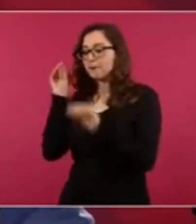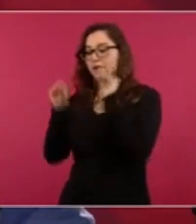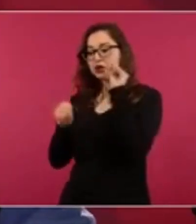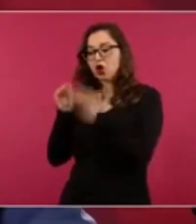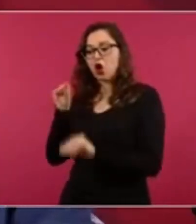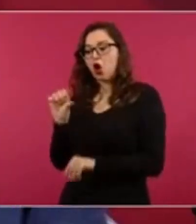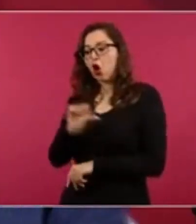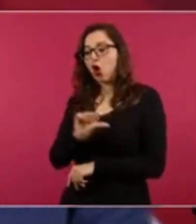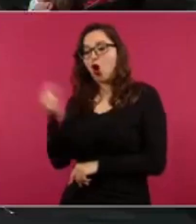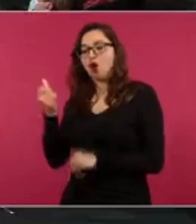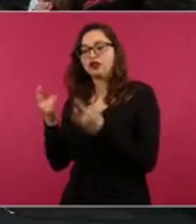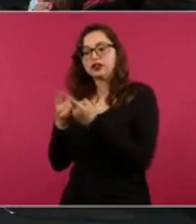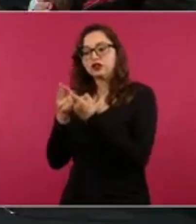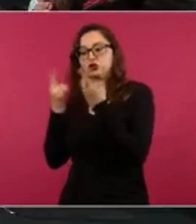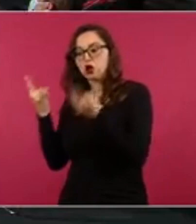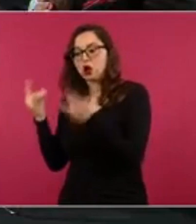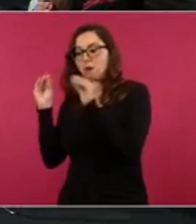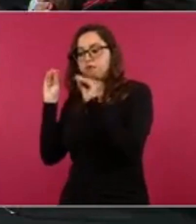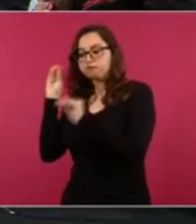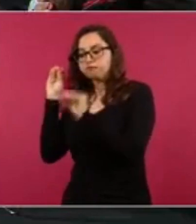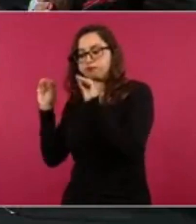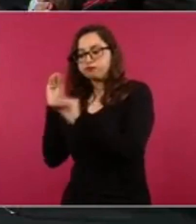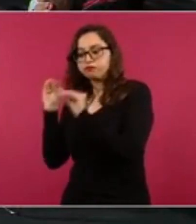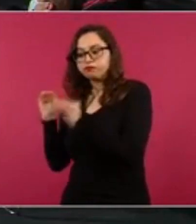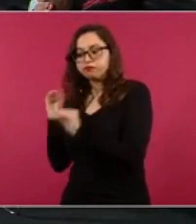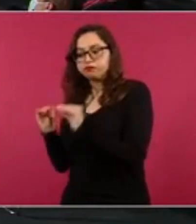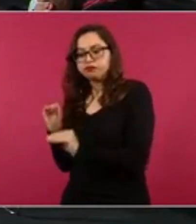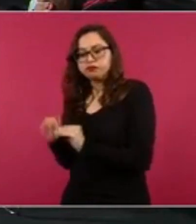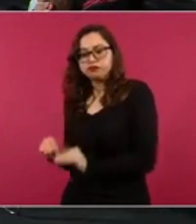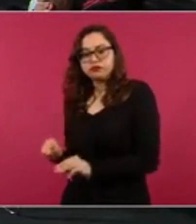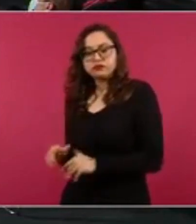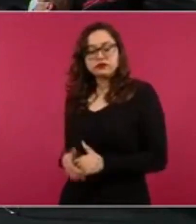Por ejemplo, el que quemaron a los muchachos